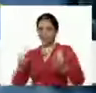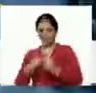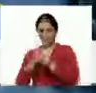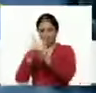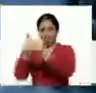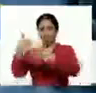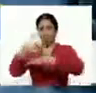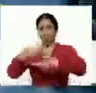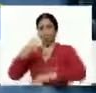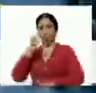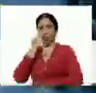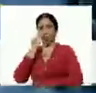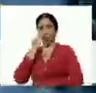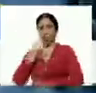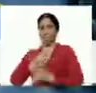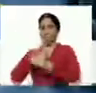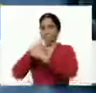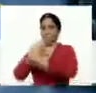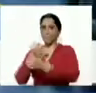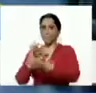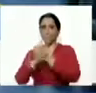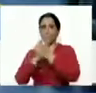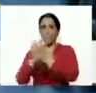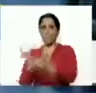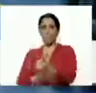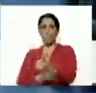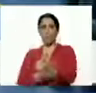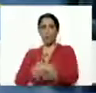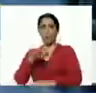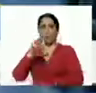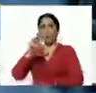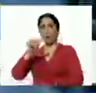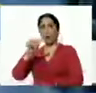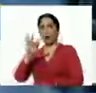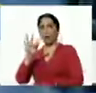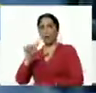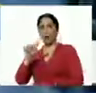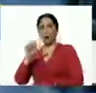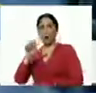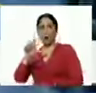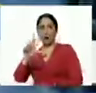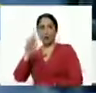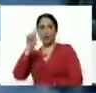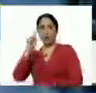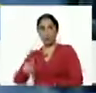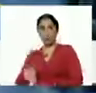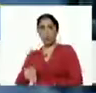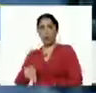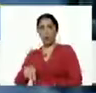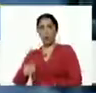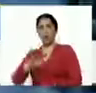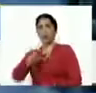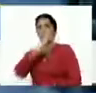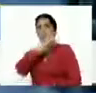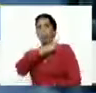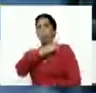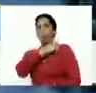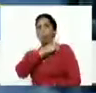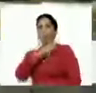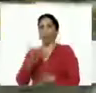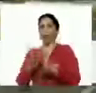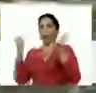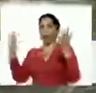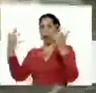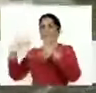gobernador, nuestro querido hermano Rafael Calles, y también el propietario de este inmenso complejo,